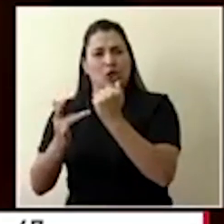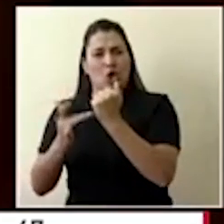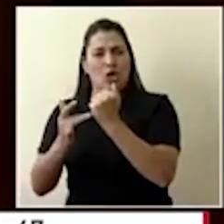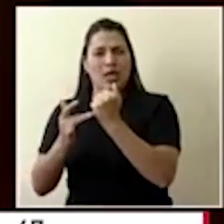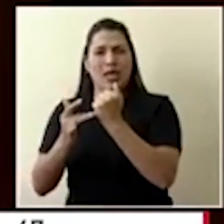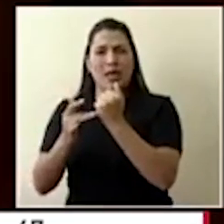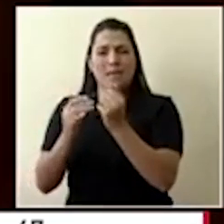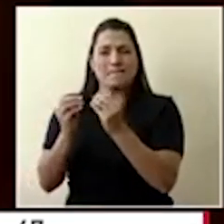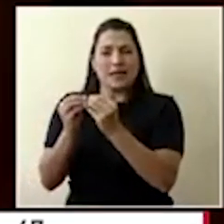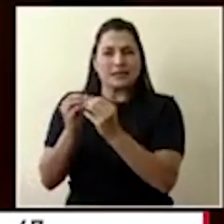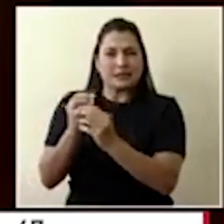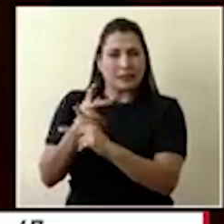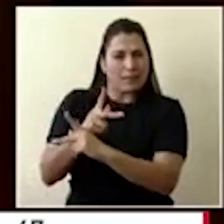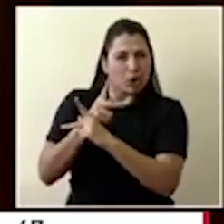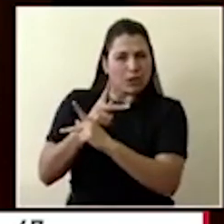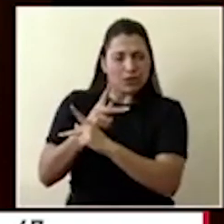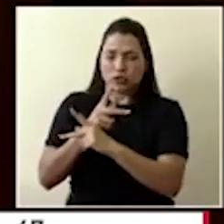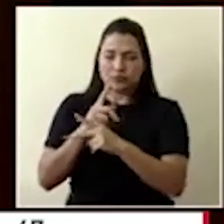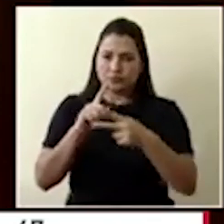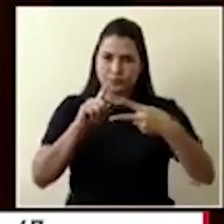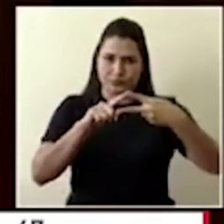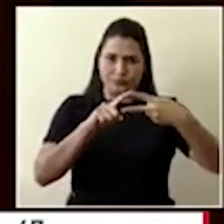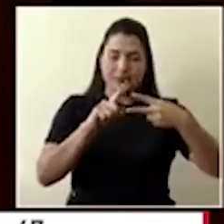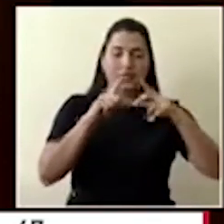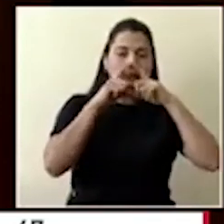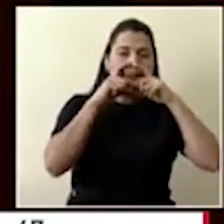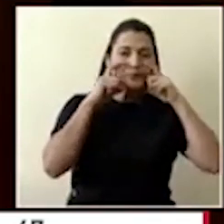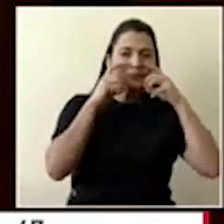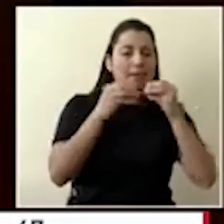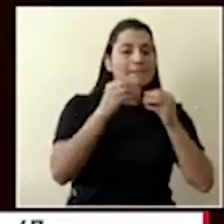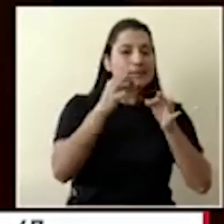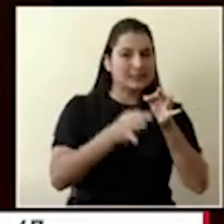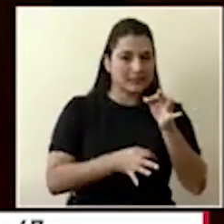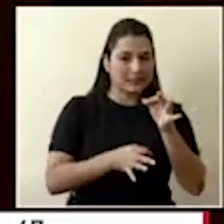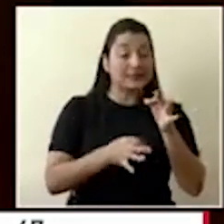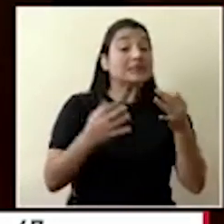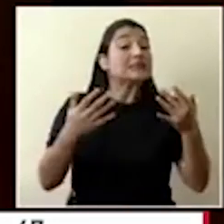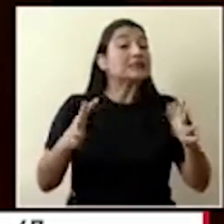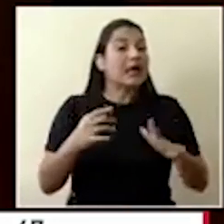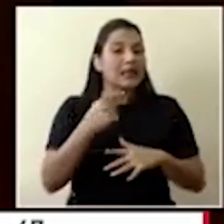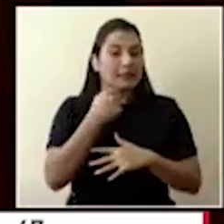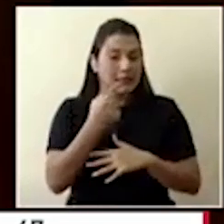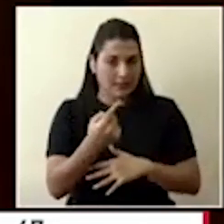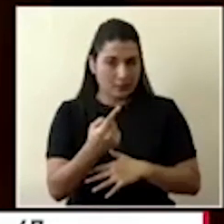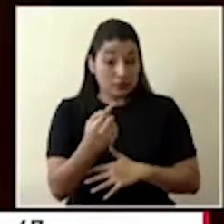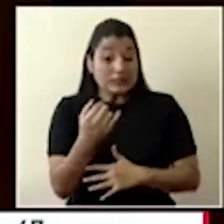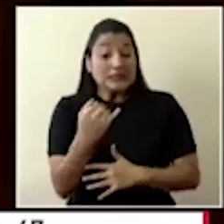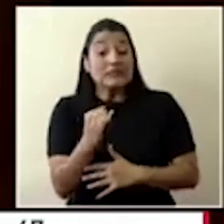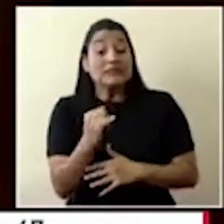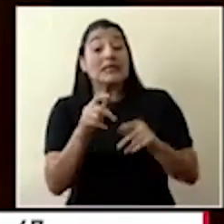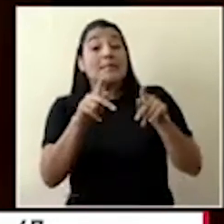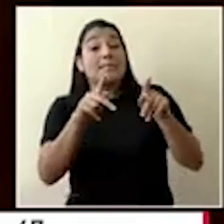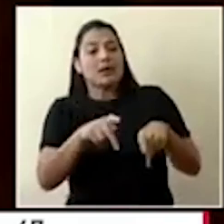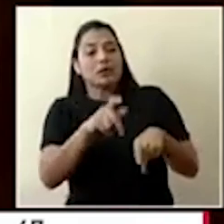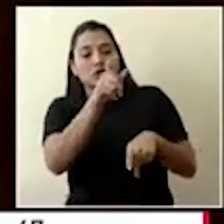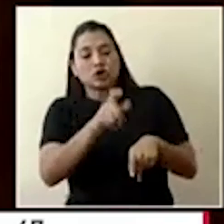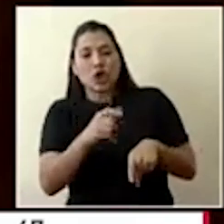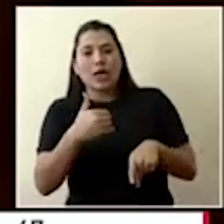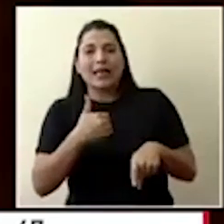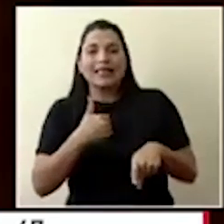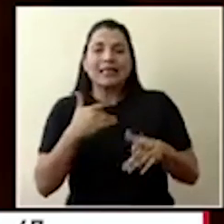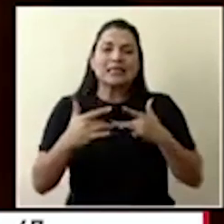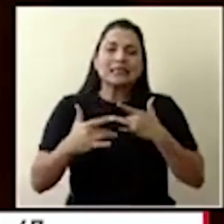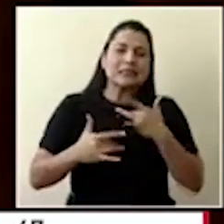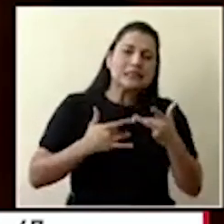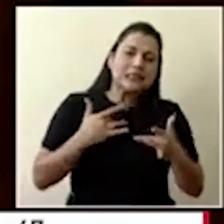sofisticada. Hemos indicado que las personas con síntomas y obviamente cierto tipo de personal que entre